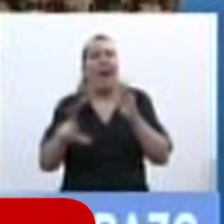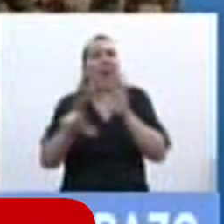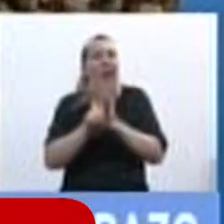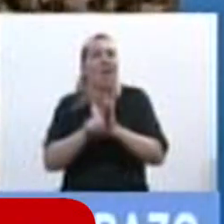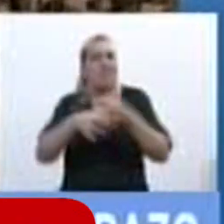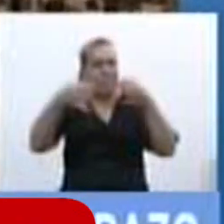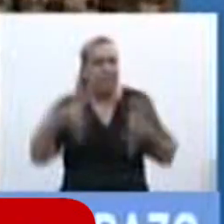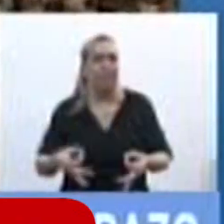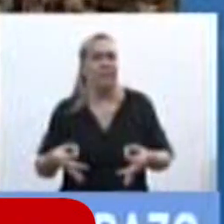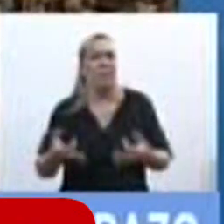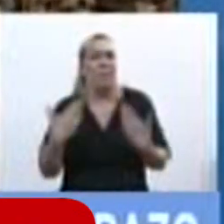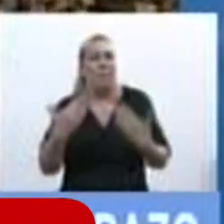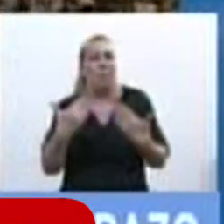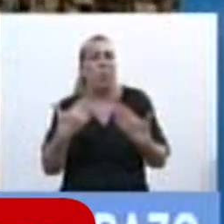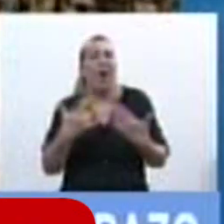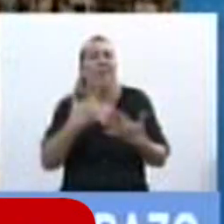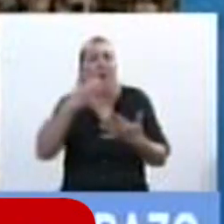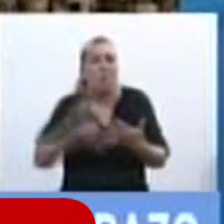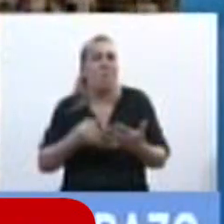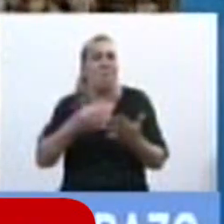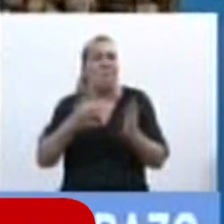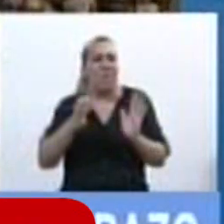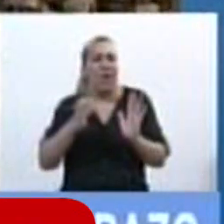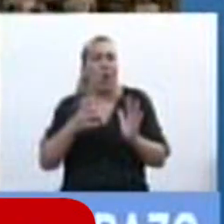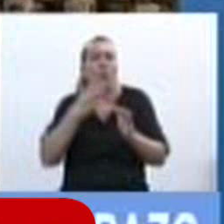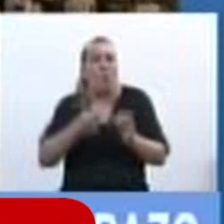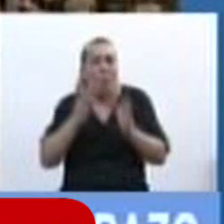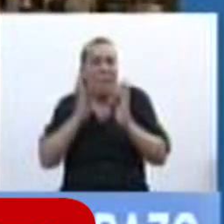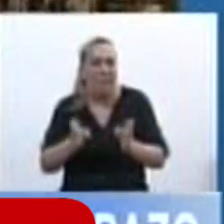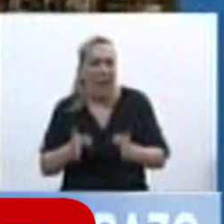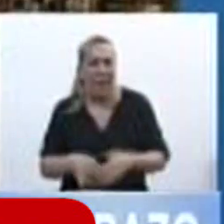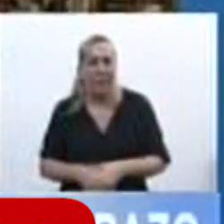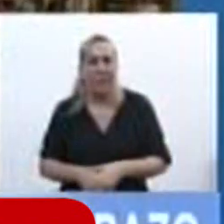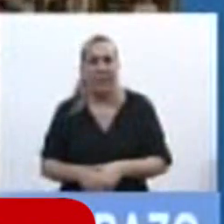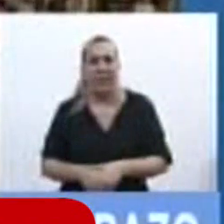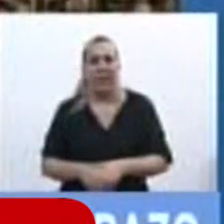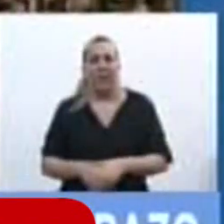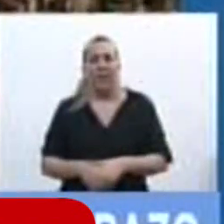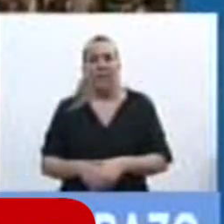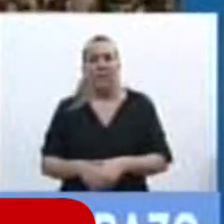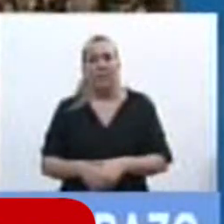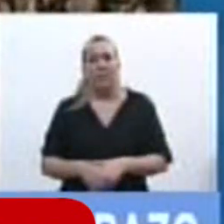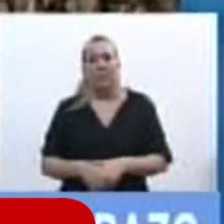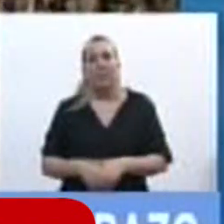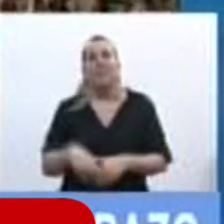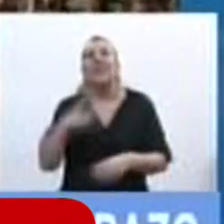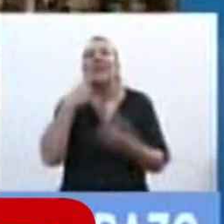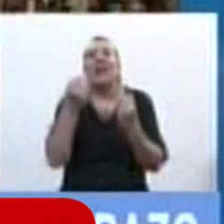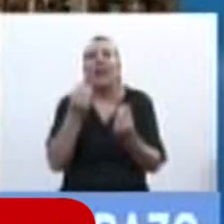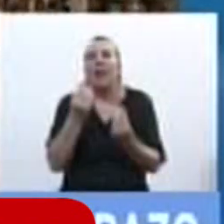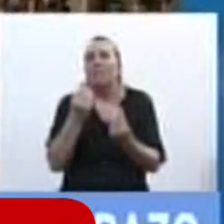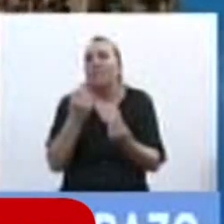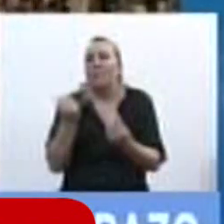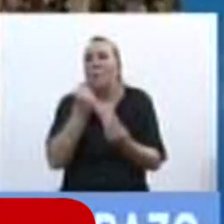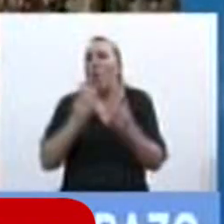funcione que se pueda aplicar y que cumpla con su objetivo. obviamente el rol